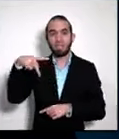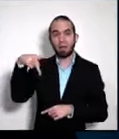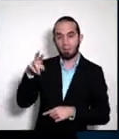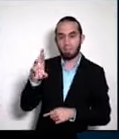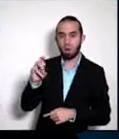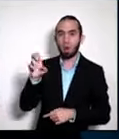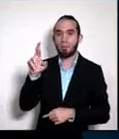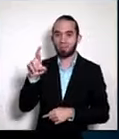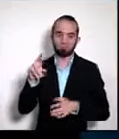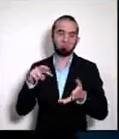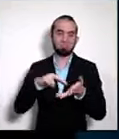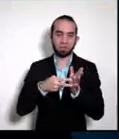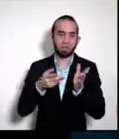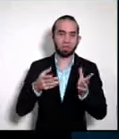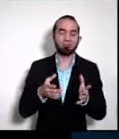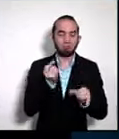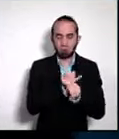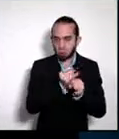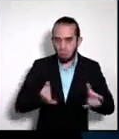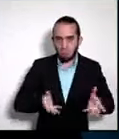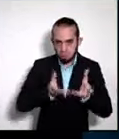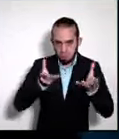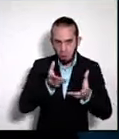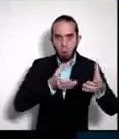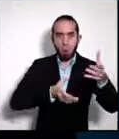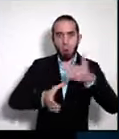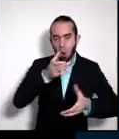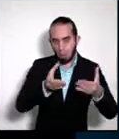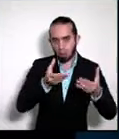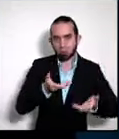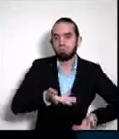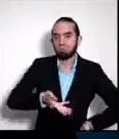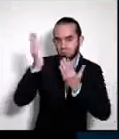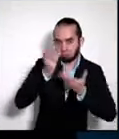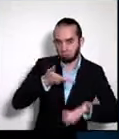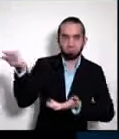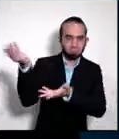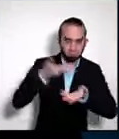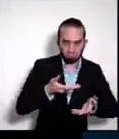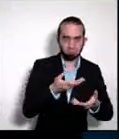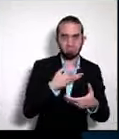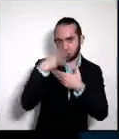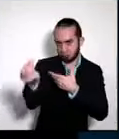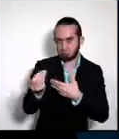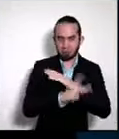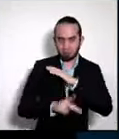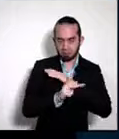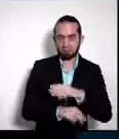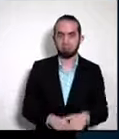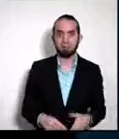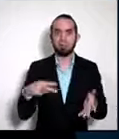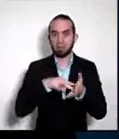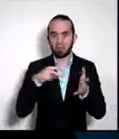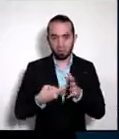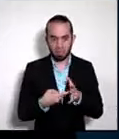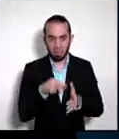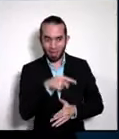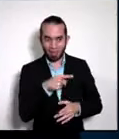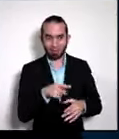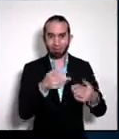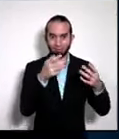En este sentido, aprovechando este músculo que desde Procomer